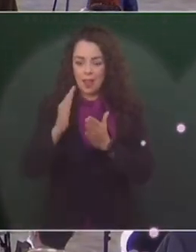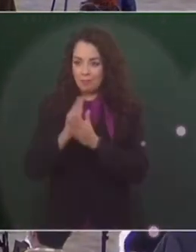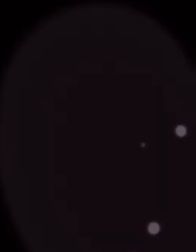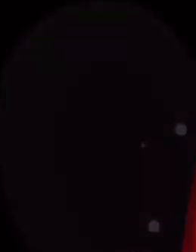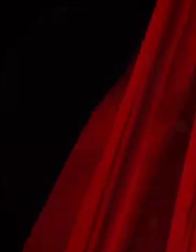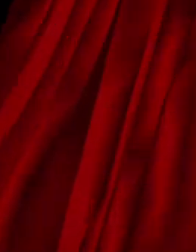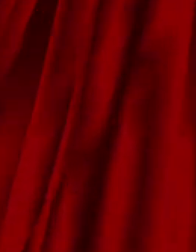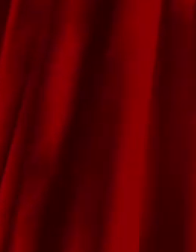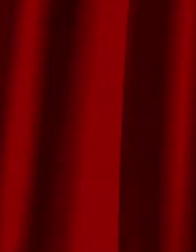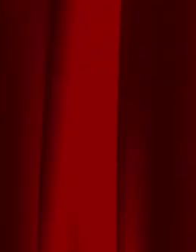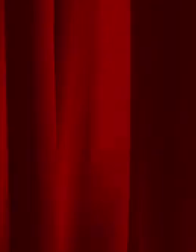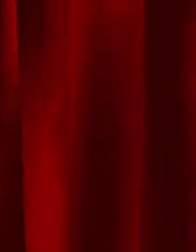nada más. ¡Gracias! ¡Gracias!